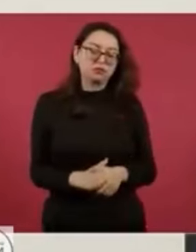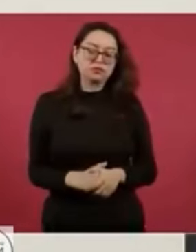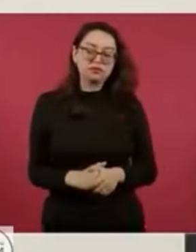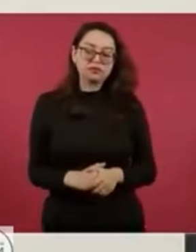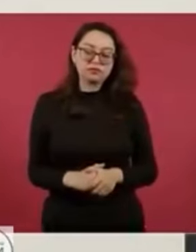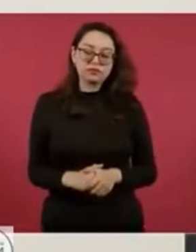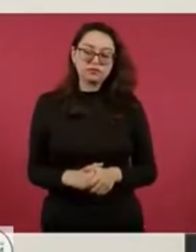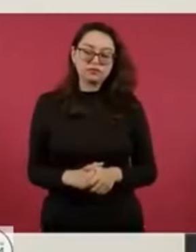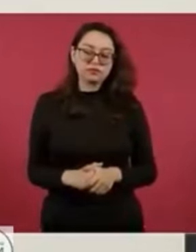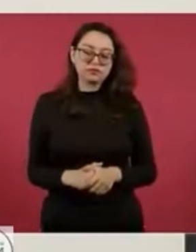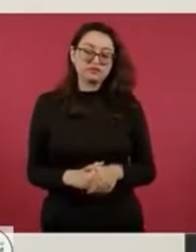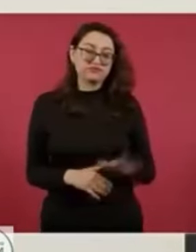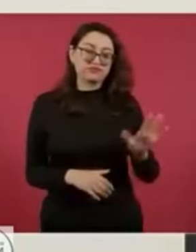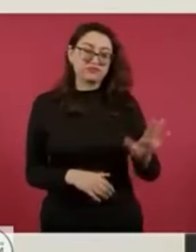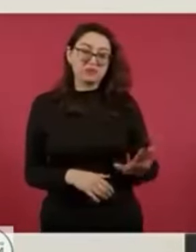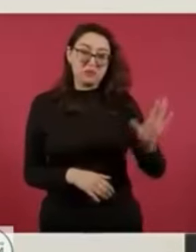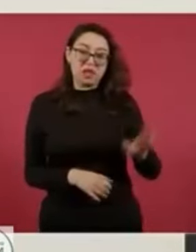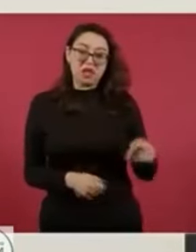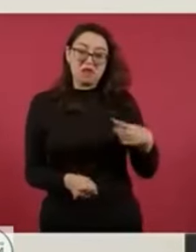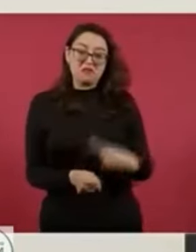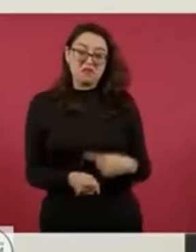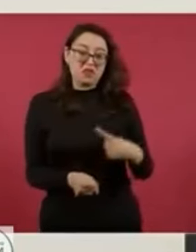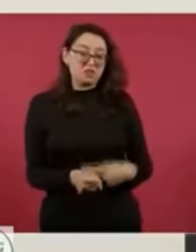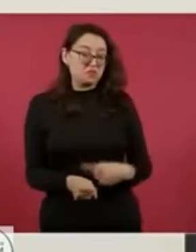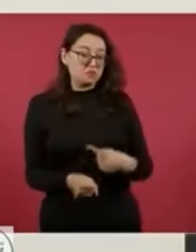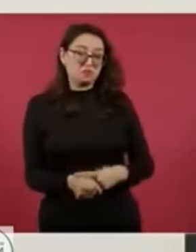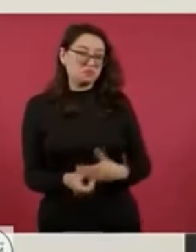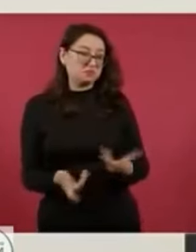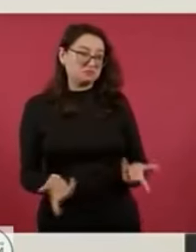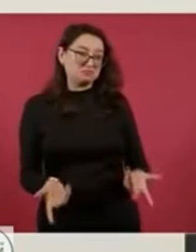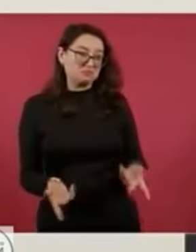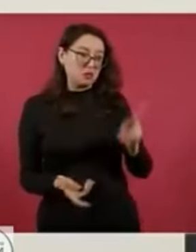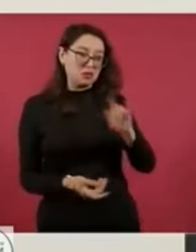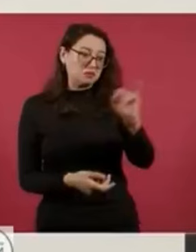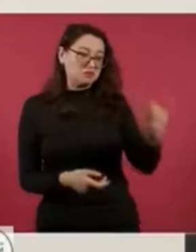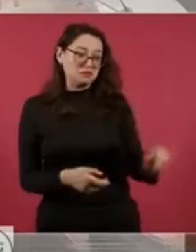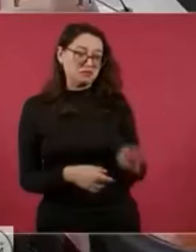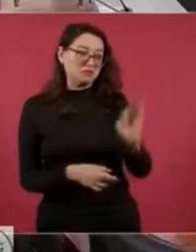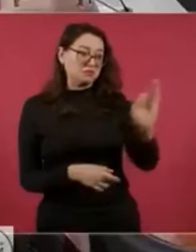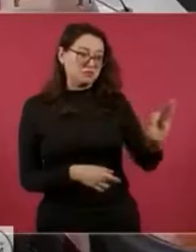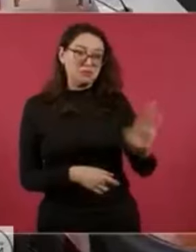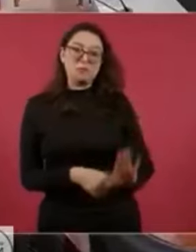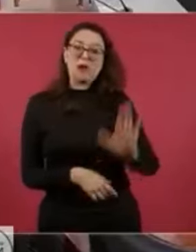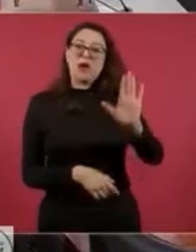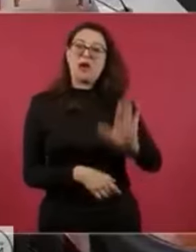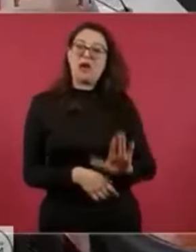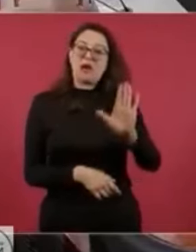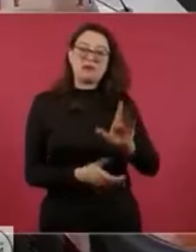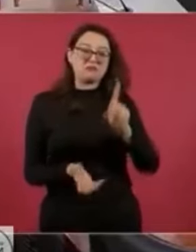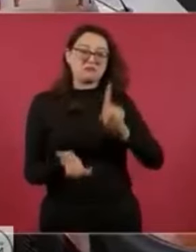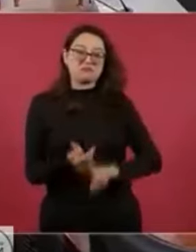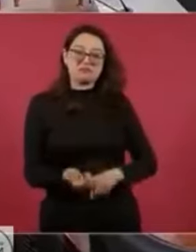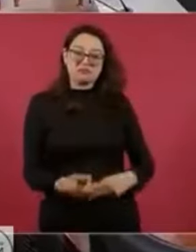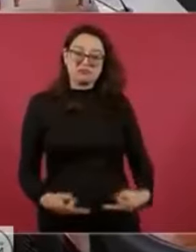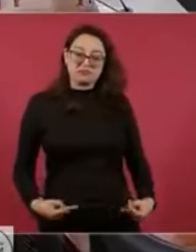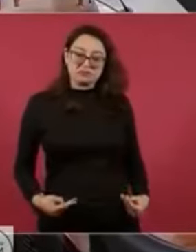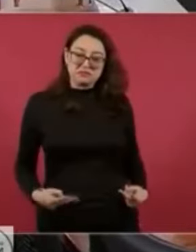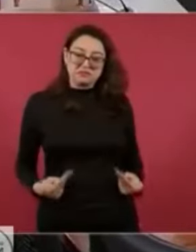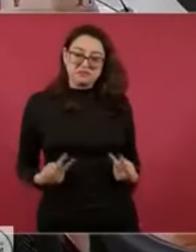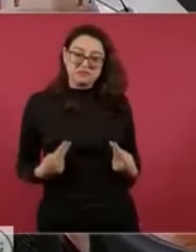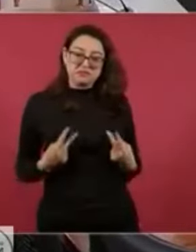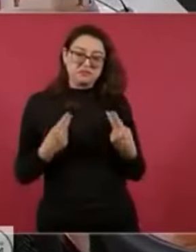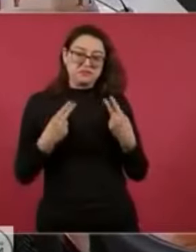enfermo que es el Poder Judicial por ese cáncer que es la corrupción. Entonces,